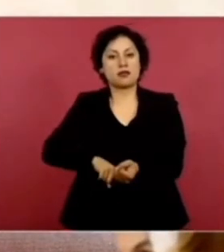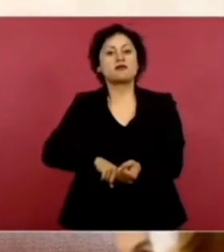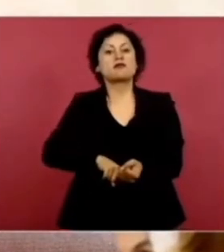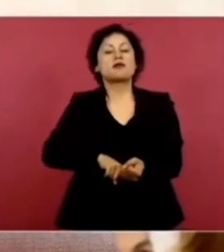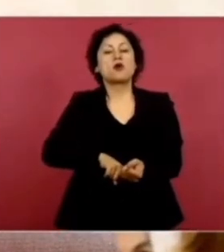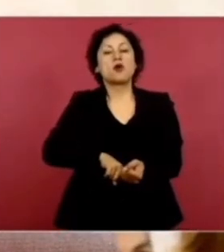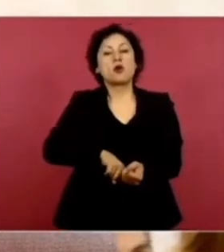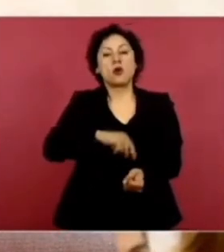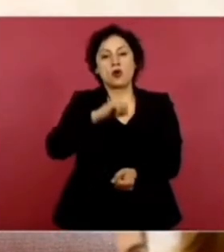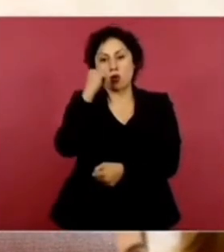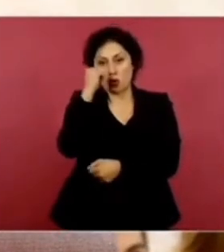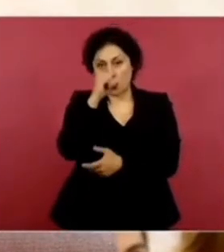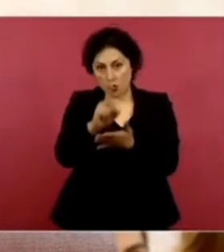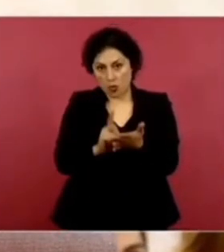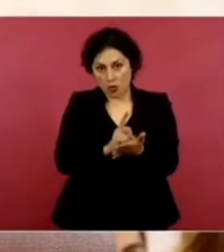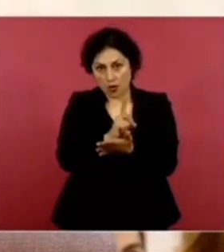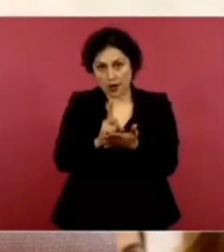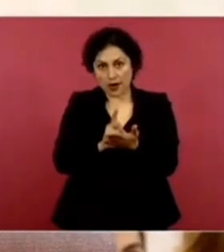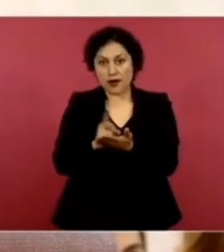Sudamérica. Ya.